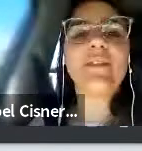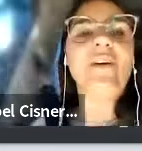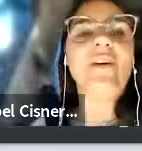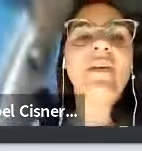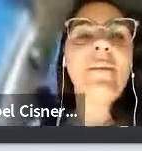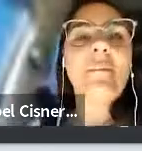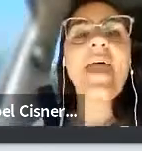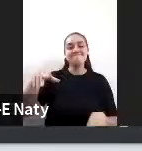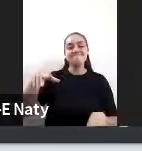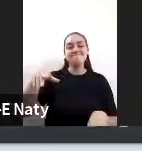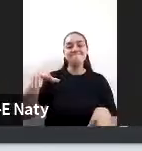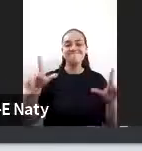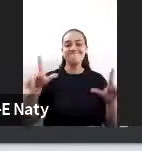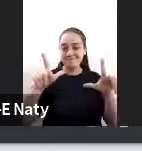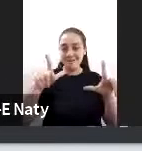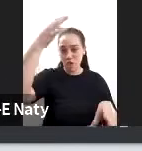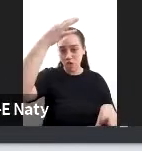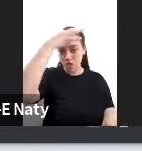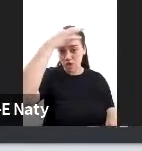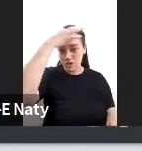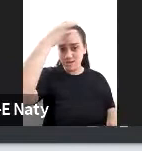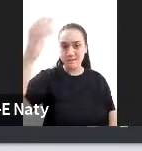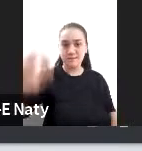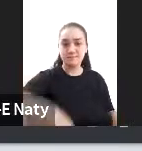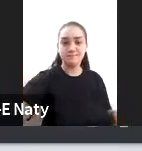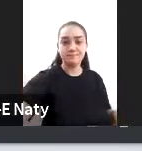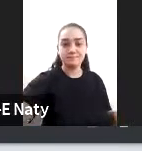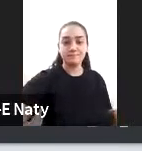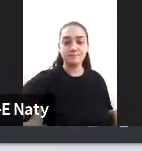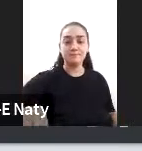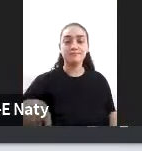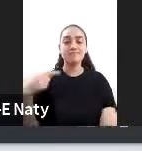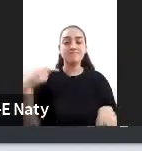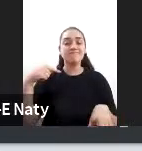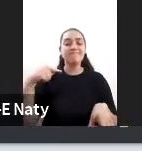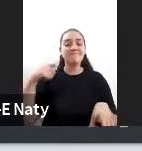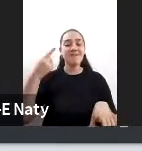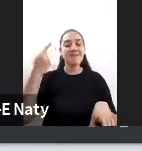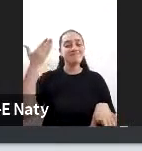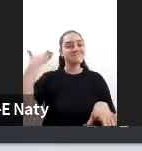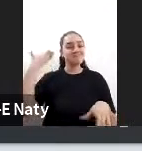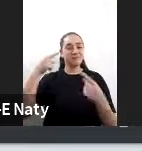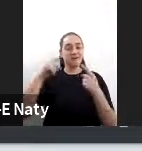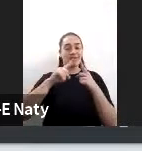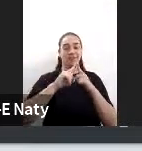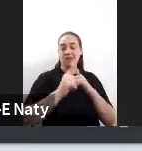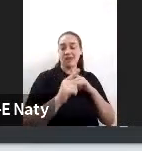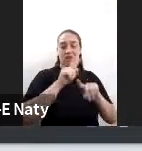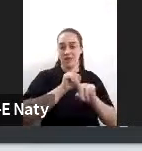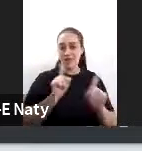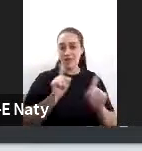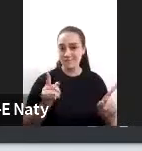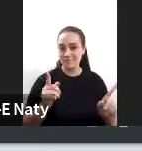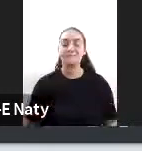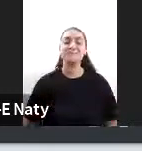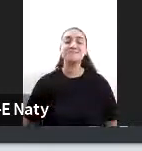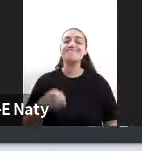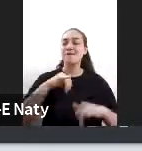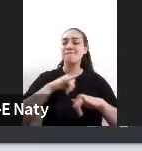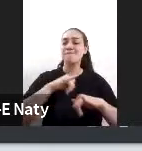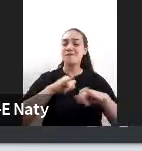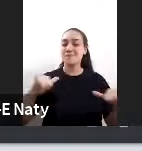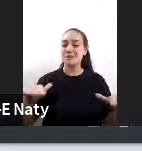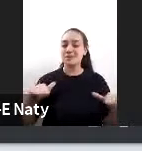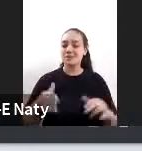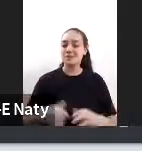Cuarto veíamos muchas veces en disperido esa esa información y es así que bueno